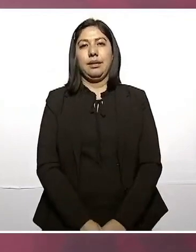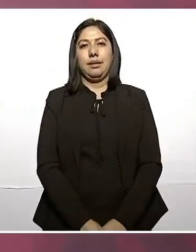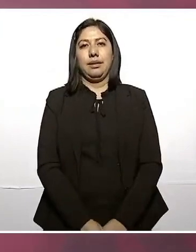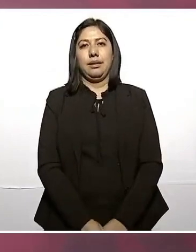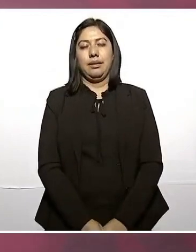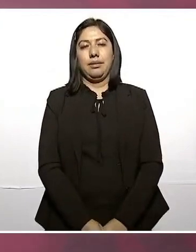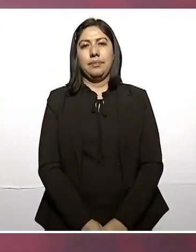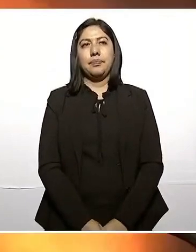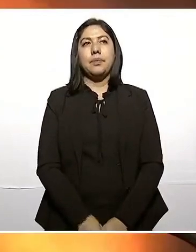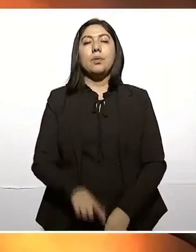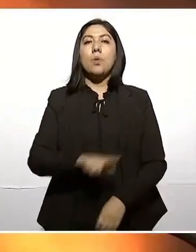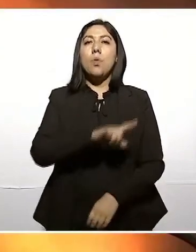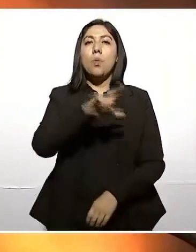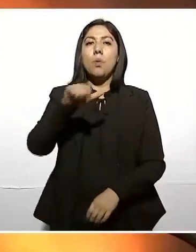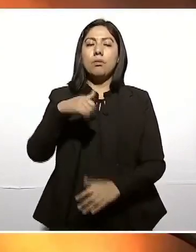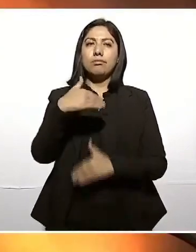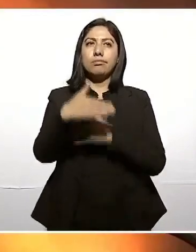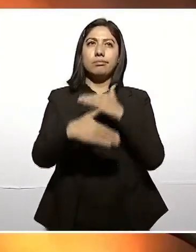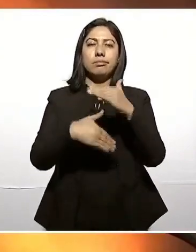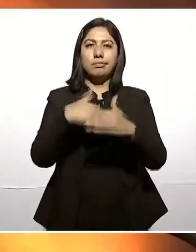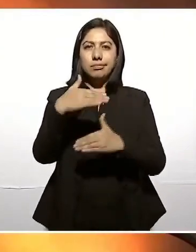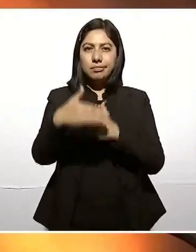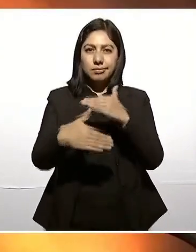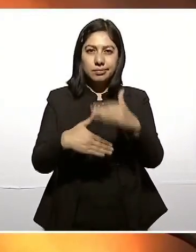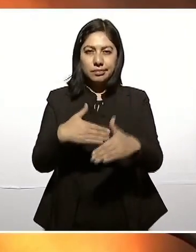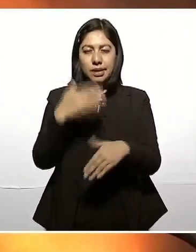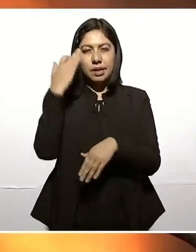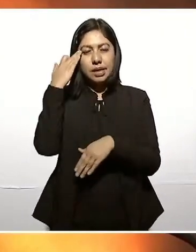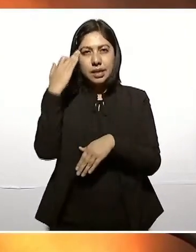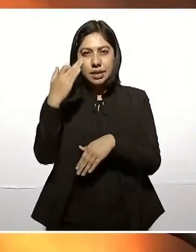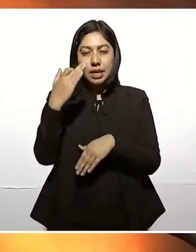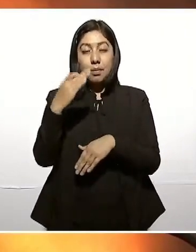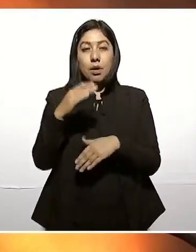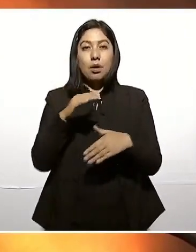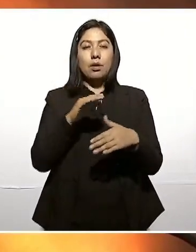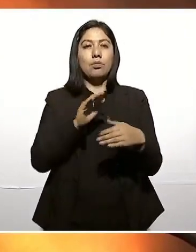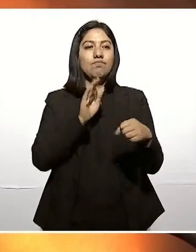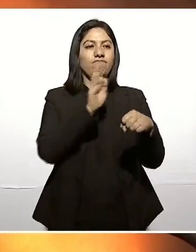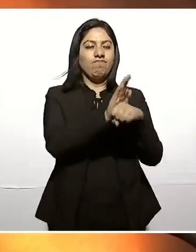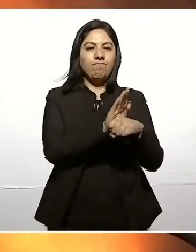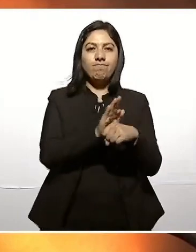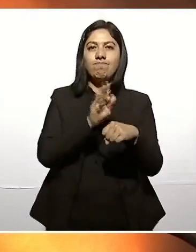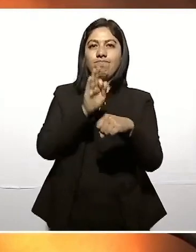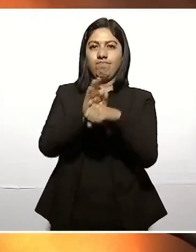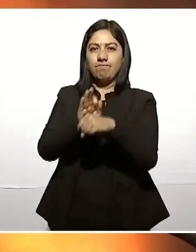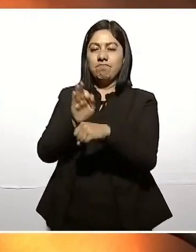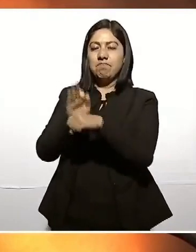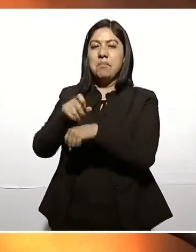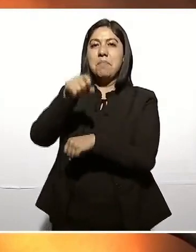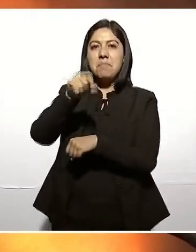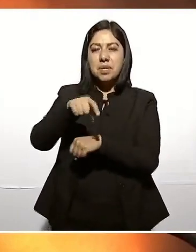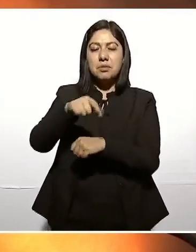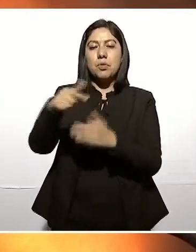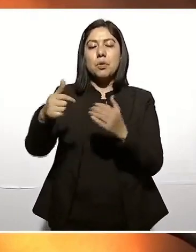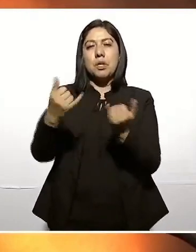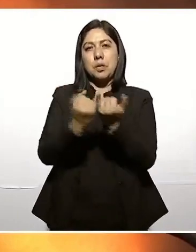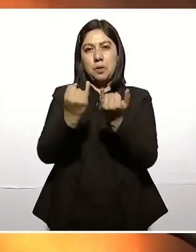Luego, pues la defensa también del puerto,